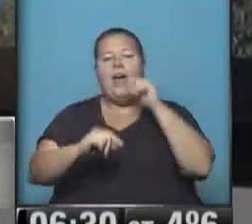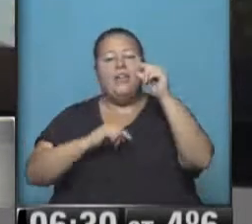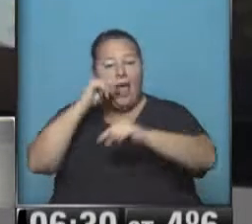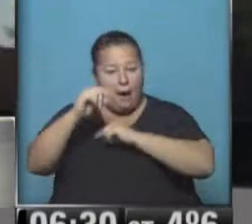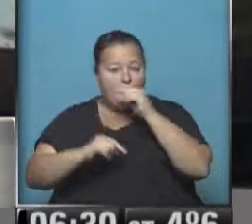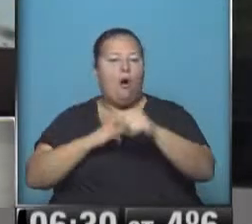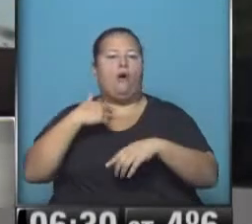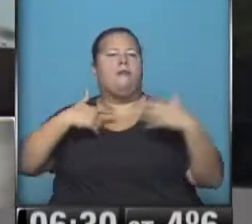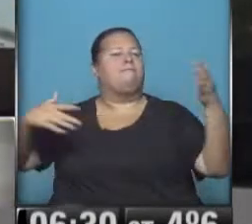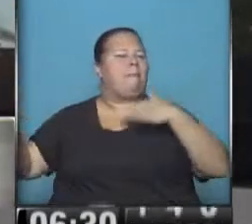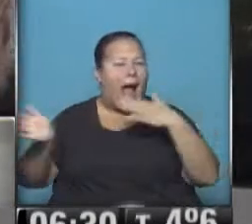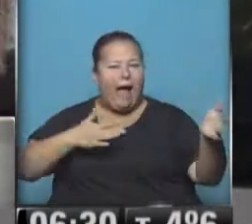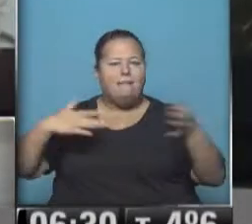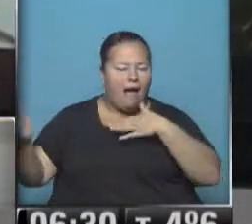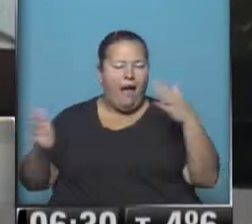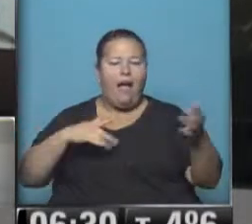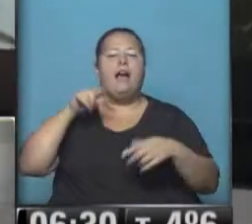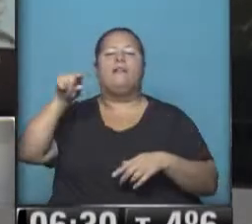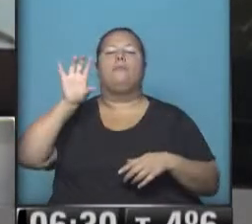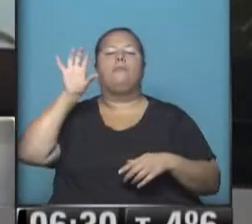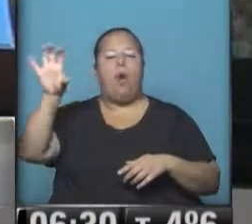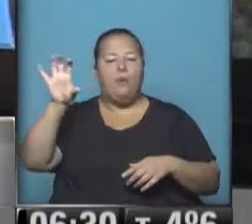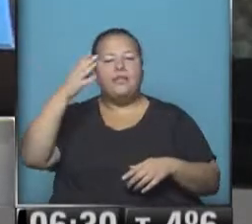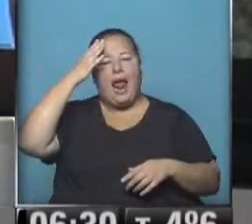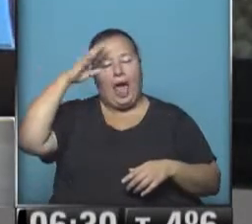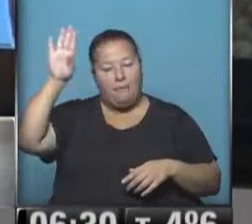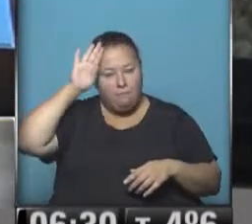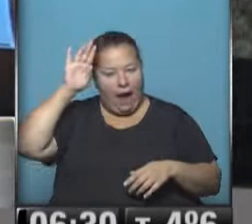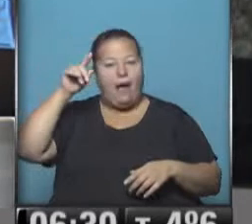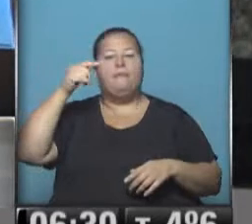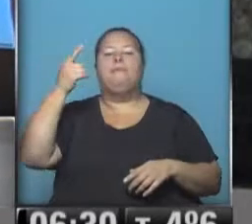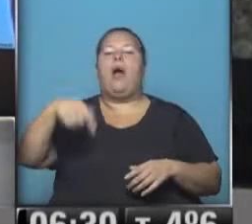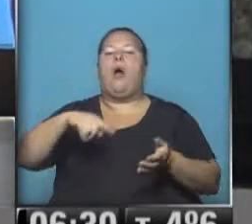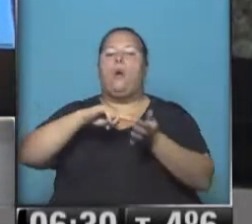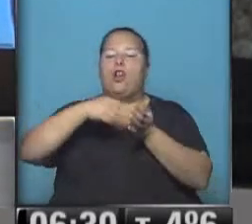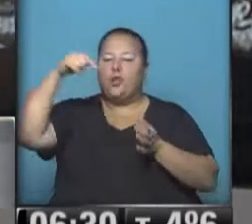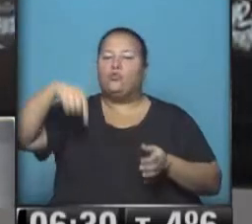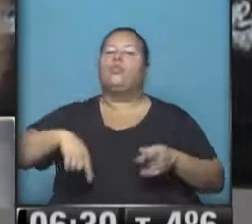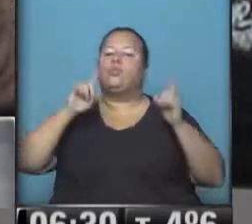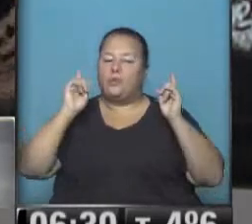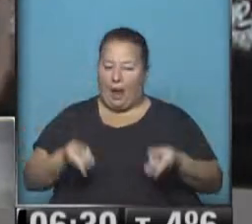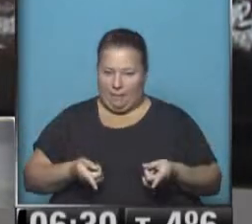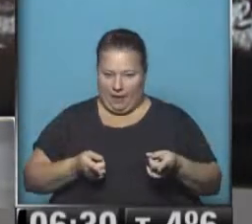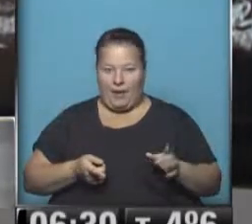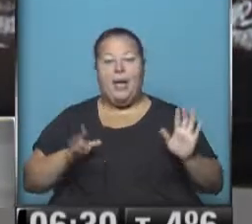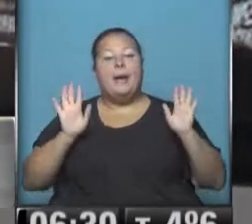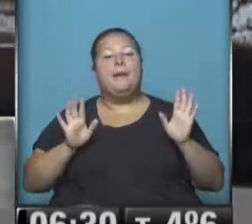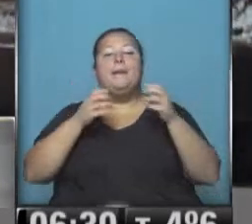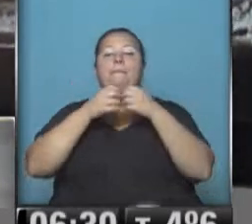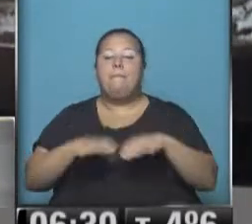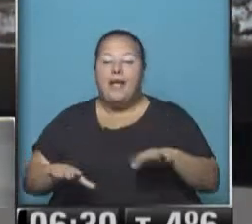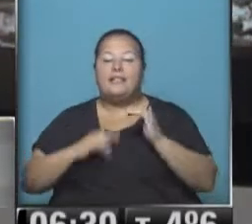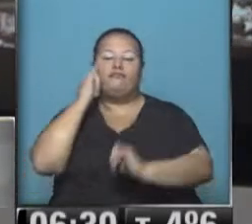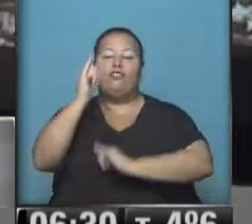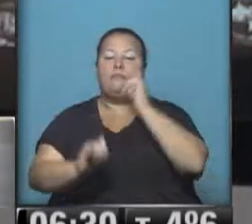aumentando su intensidad en la provincia de La Pampa y sur de la provincia de Buenos Aires. Pero comencemos con los